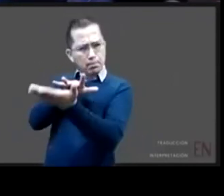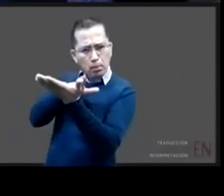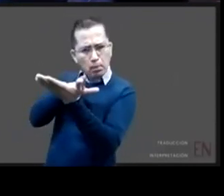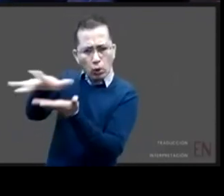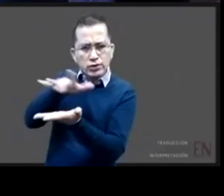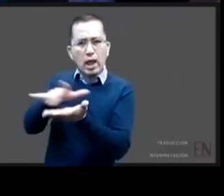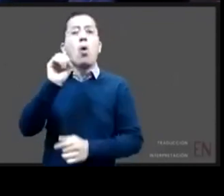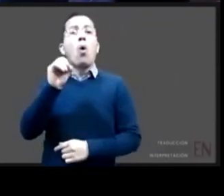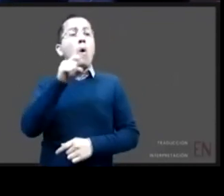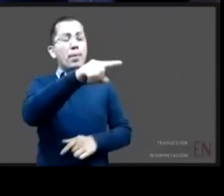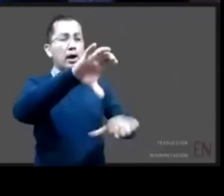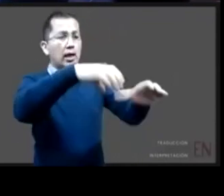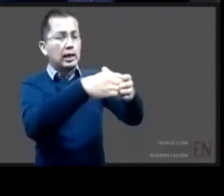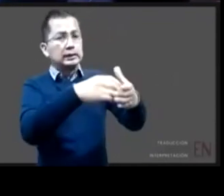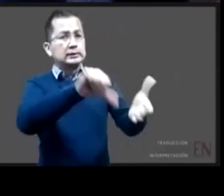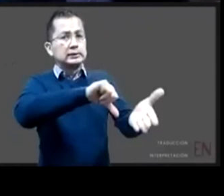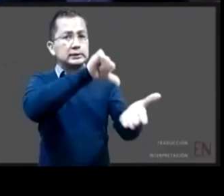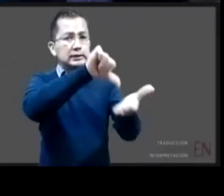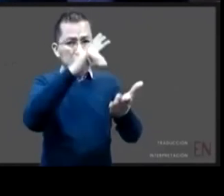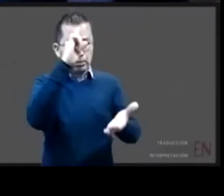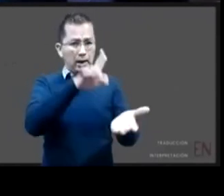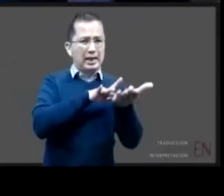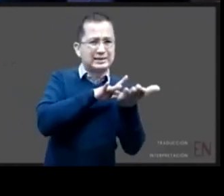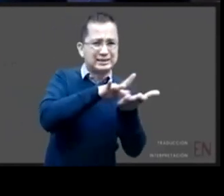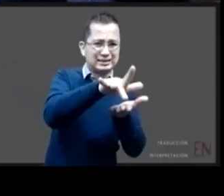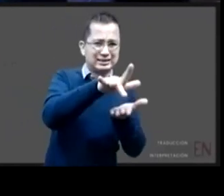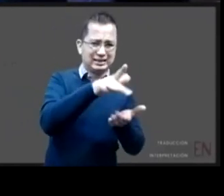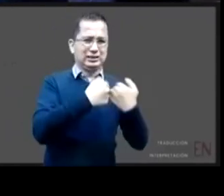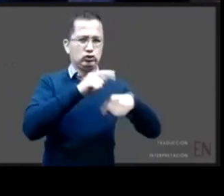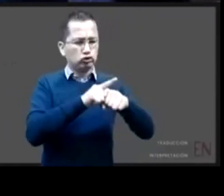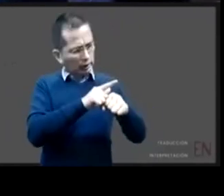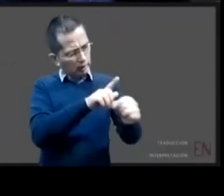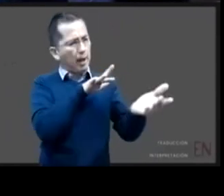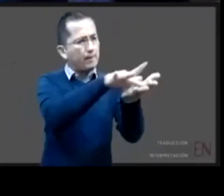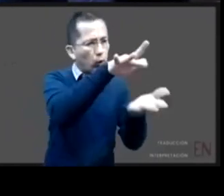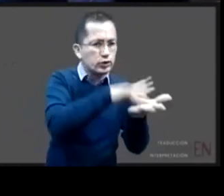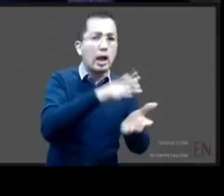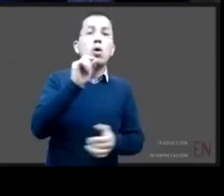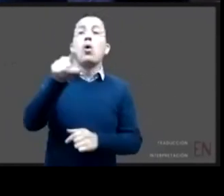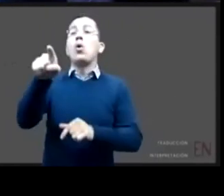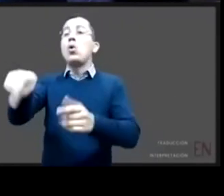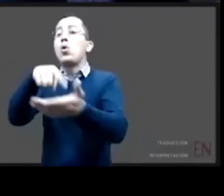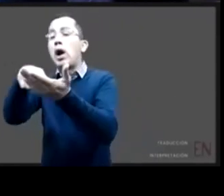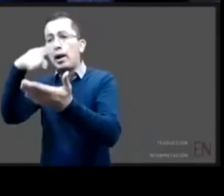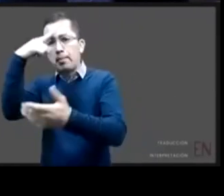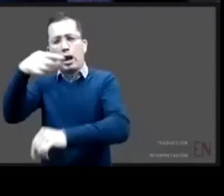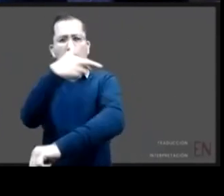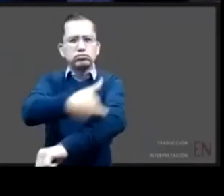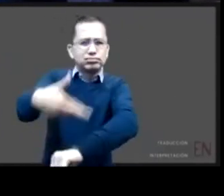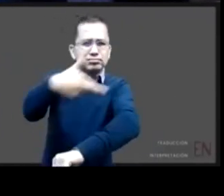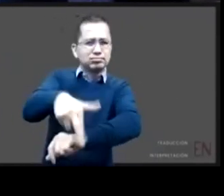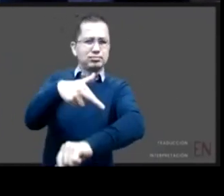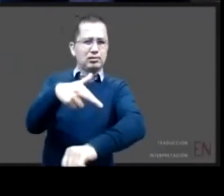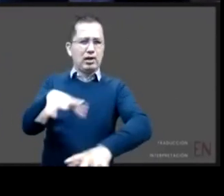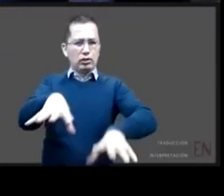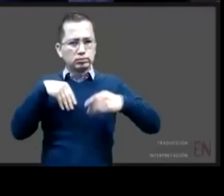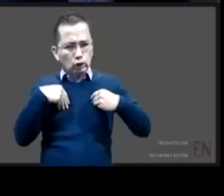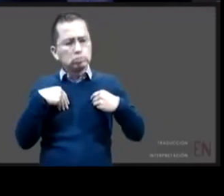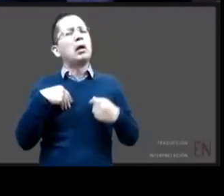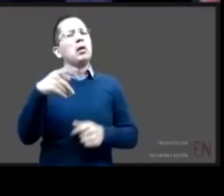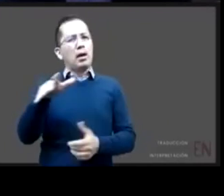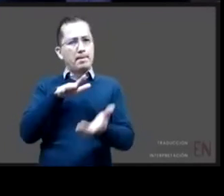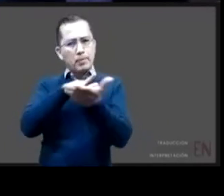o iniciar también procesos de adopción eso sí lo podemos hacer todas las personas de manera directa y tratar de